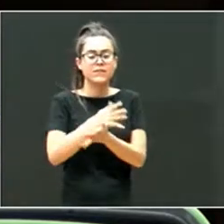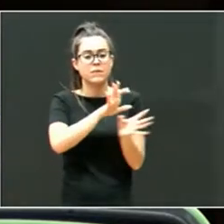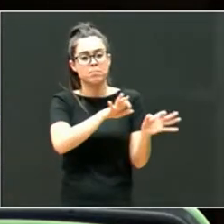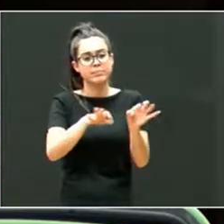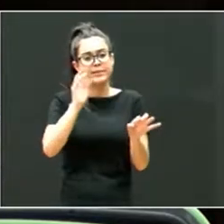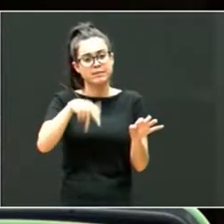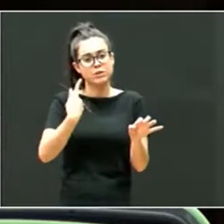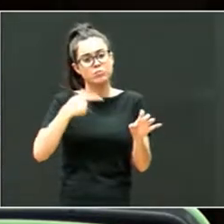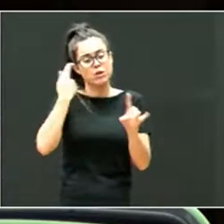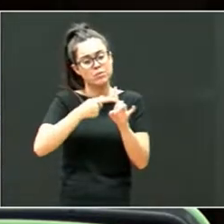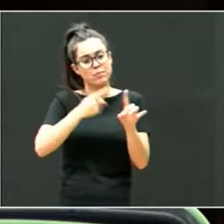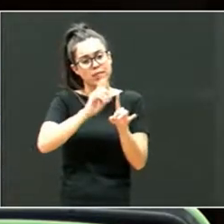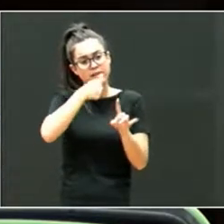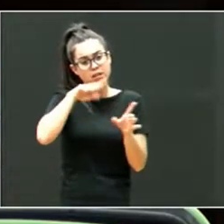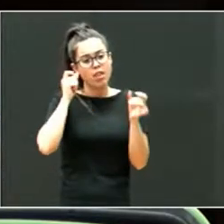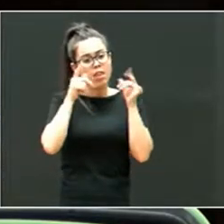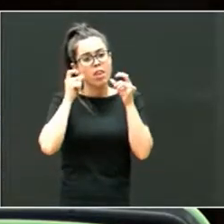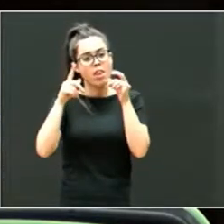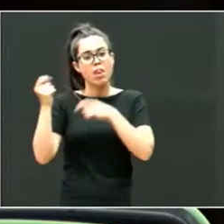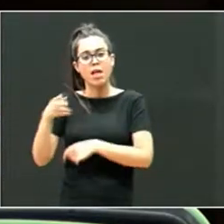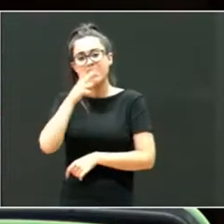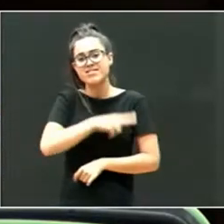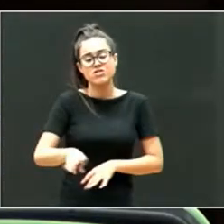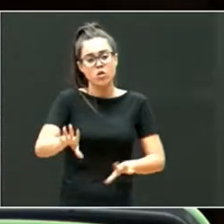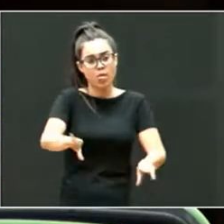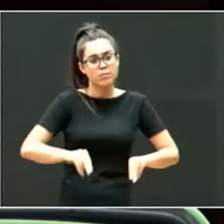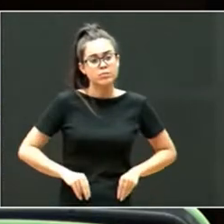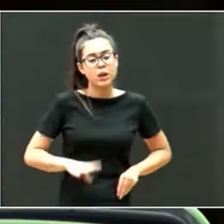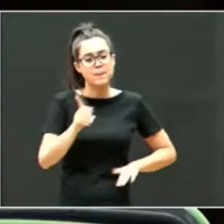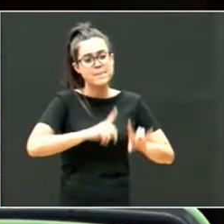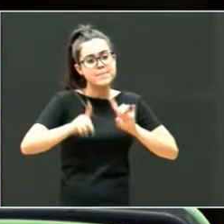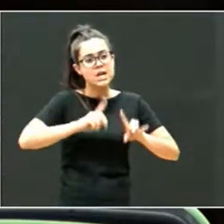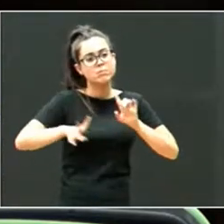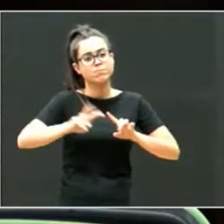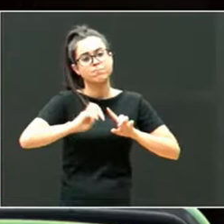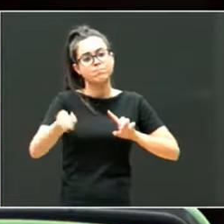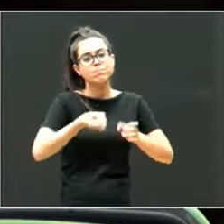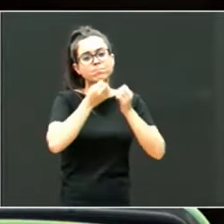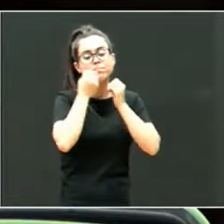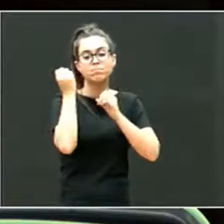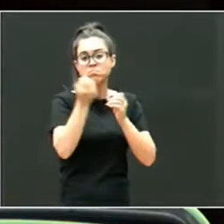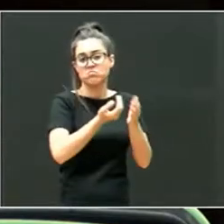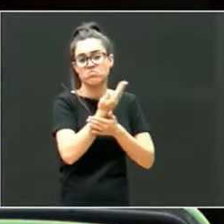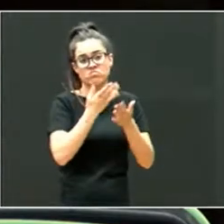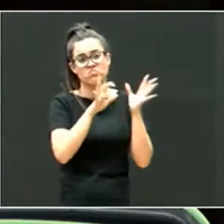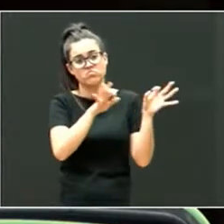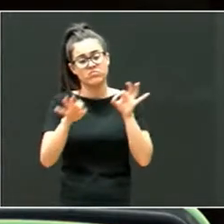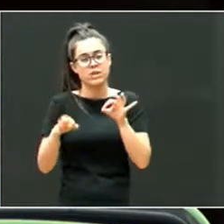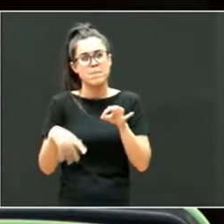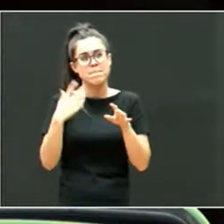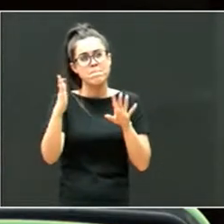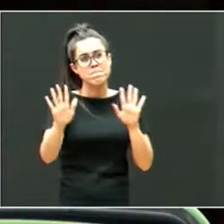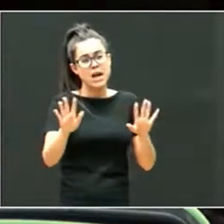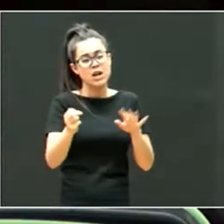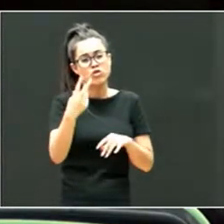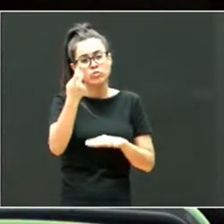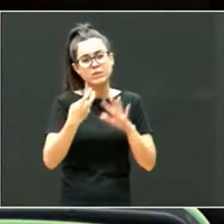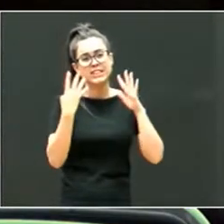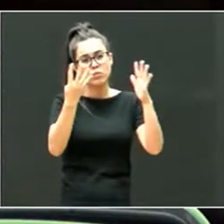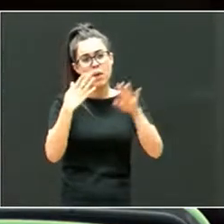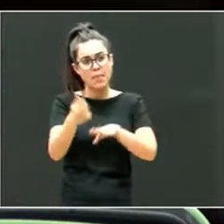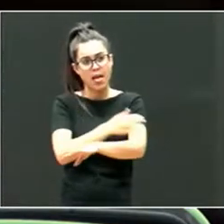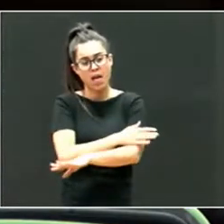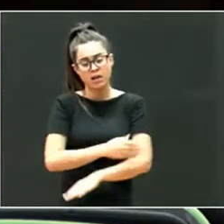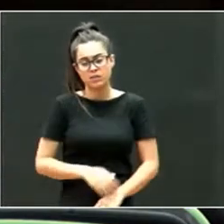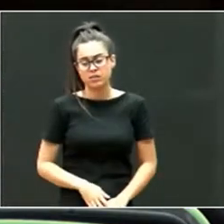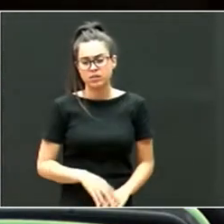específicas que tienen los niños adoptados. Lo hacemos de la adopción, pero antes de 2009, creo, sí,